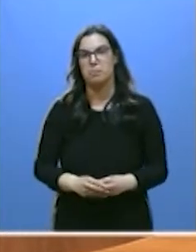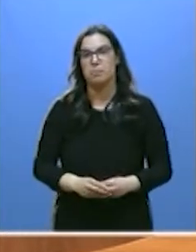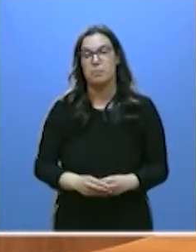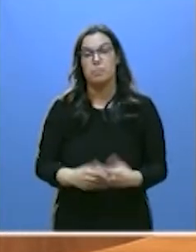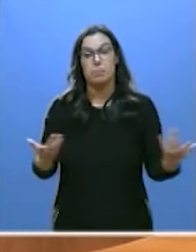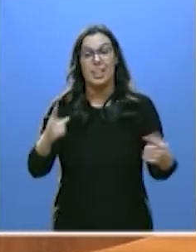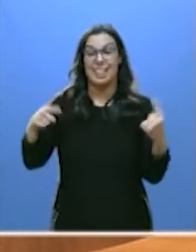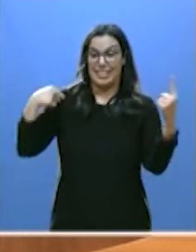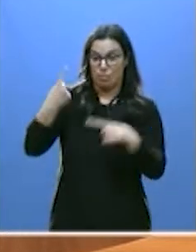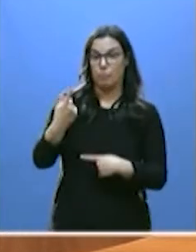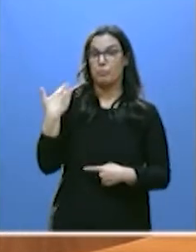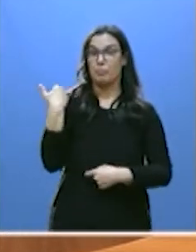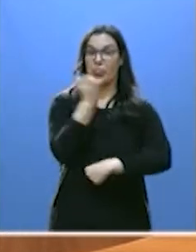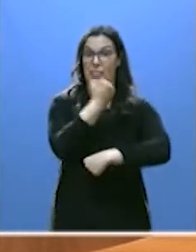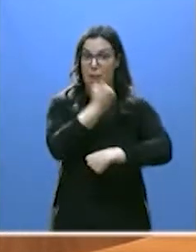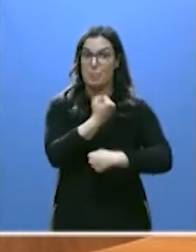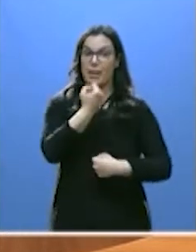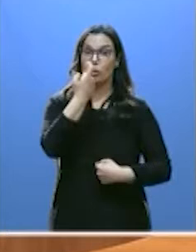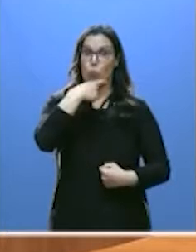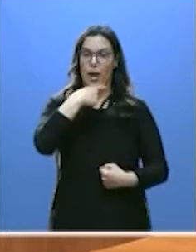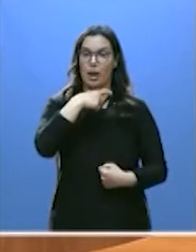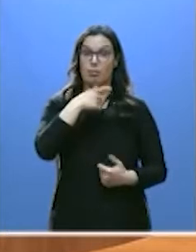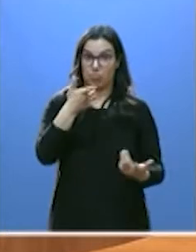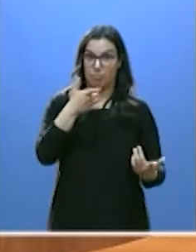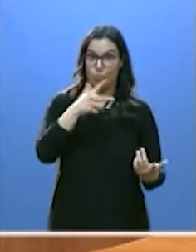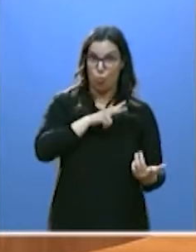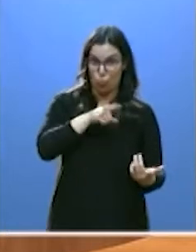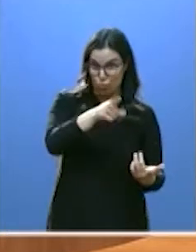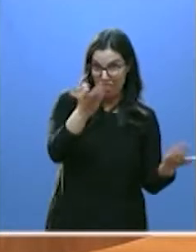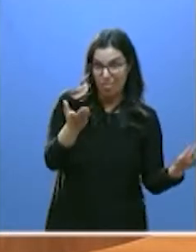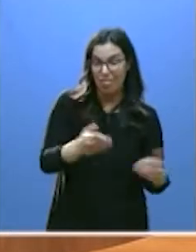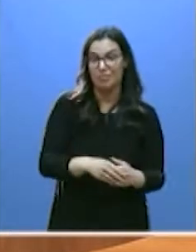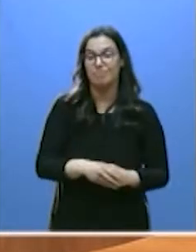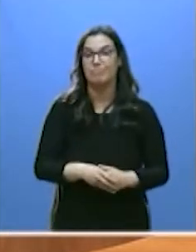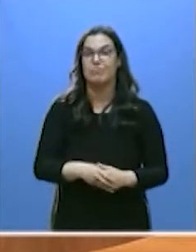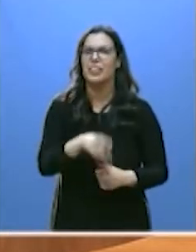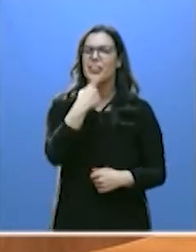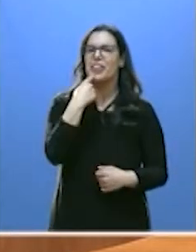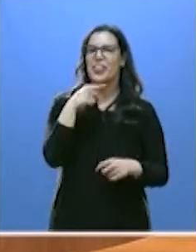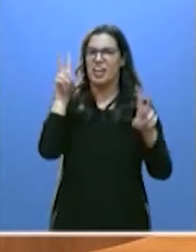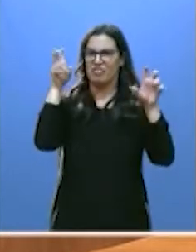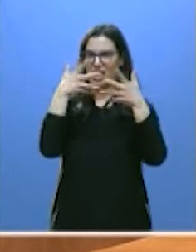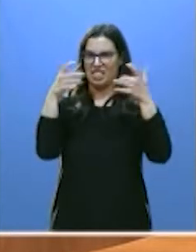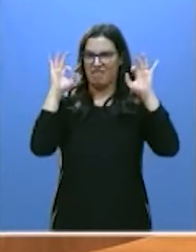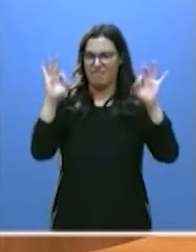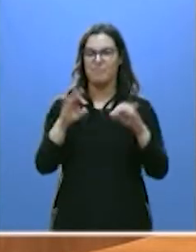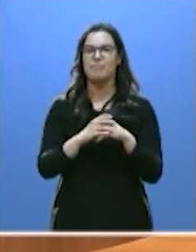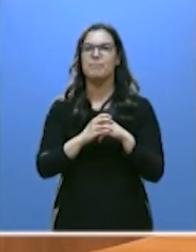en diciembre, Luis Tudanca, es decir, usted, dijo literalmente,